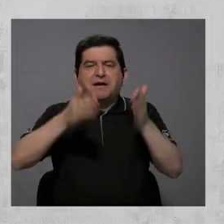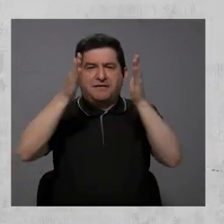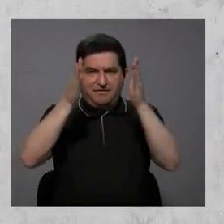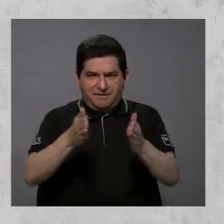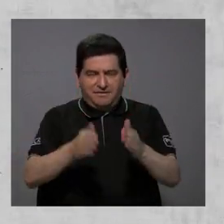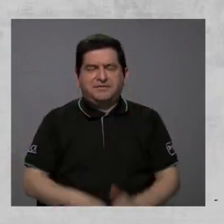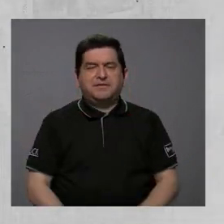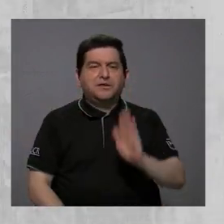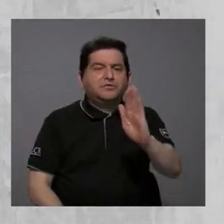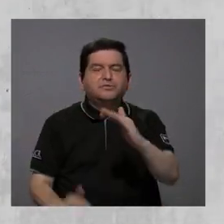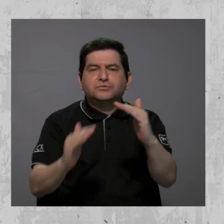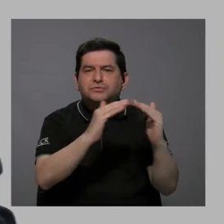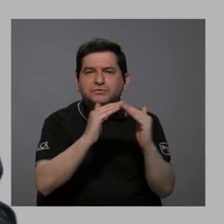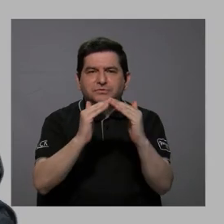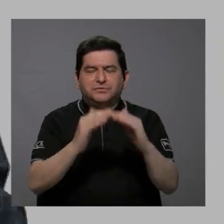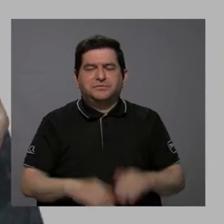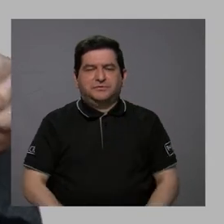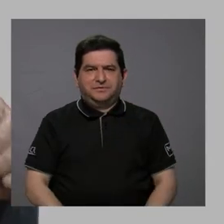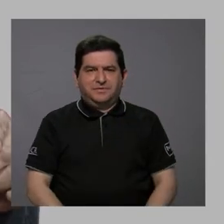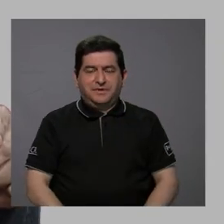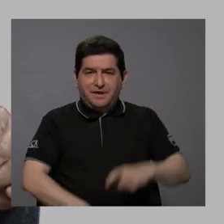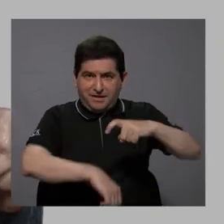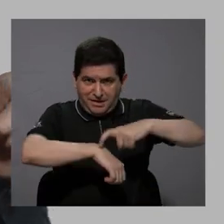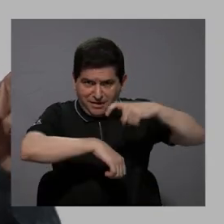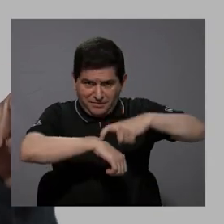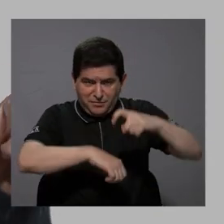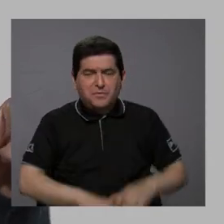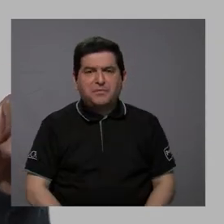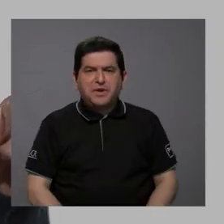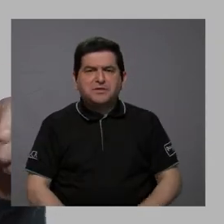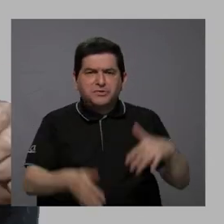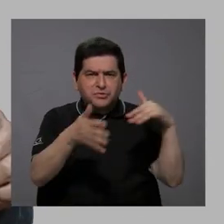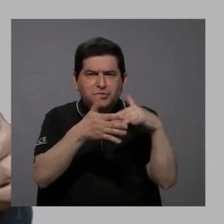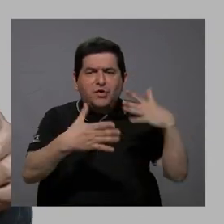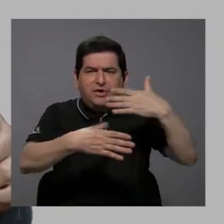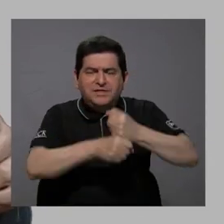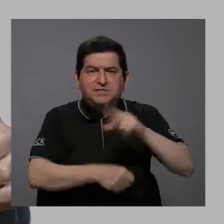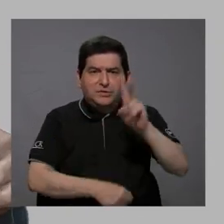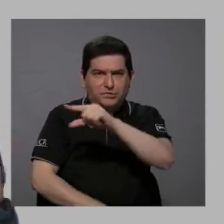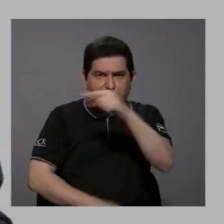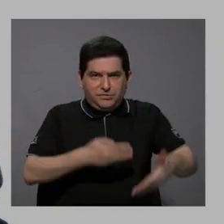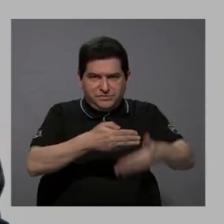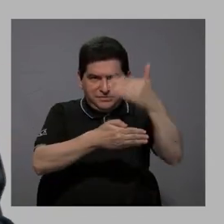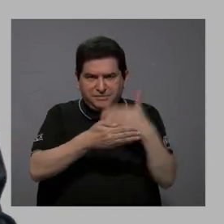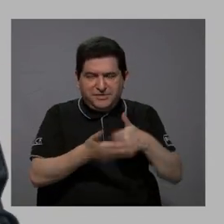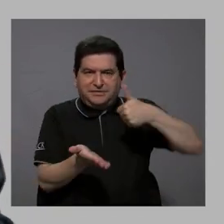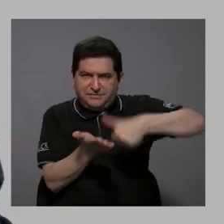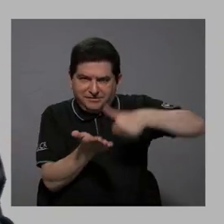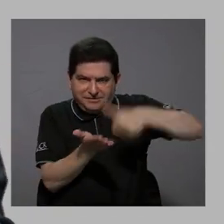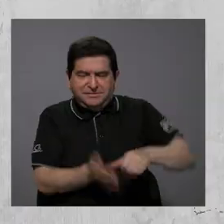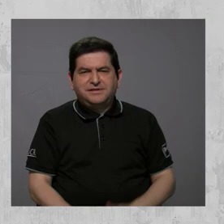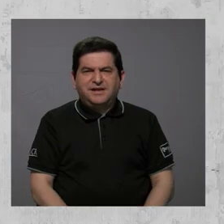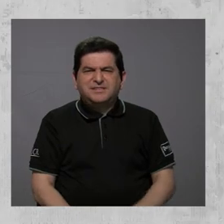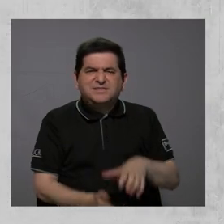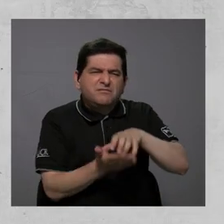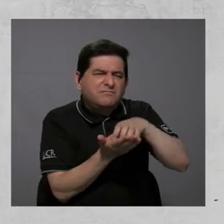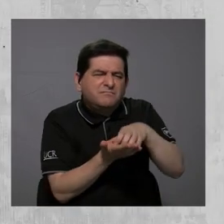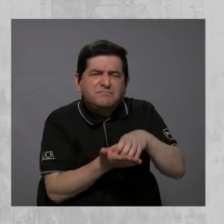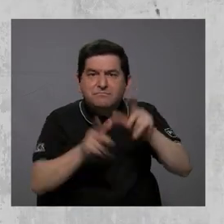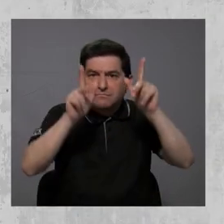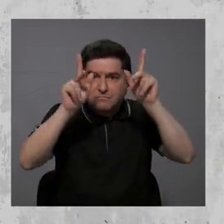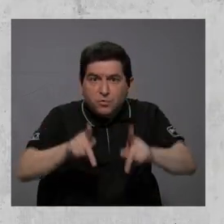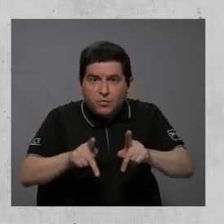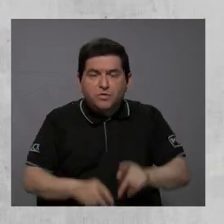candidatas de su cantón. Al momento de realizarse este estudio a dos semanas de las elecciones, la indecisión de las